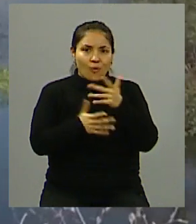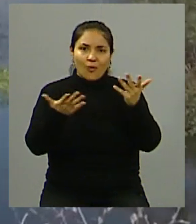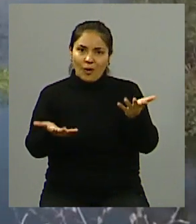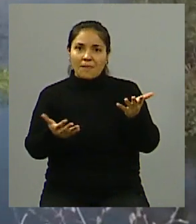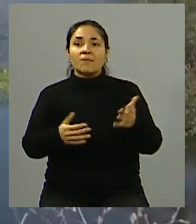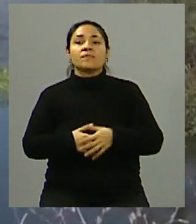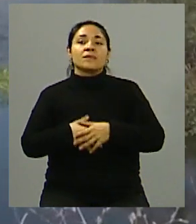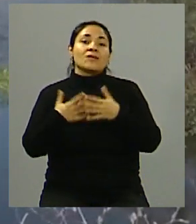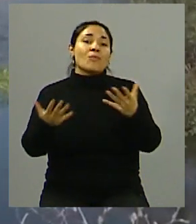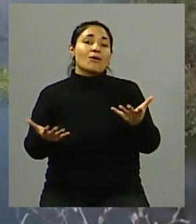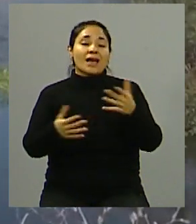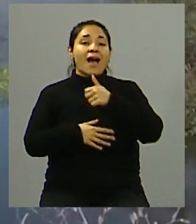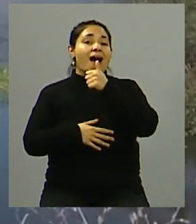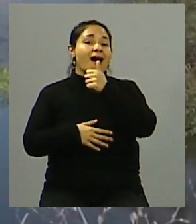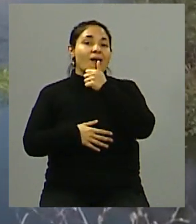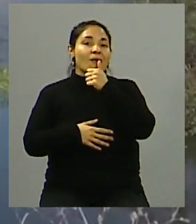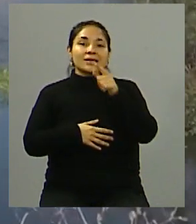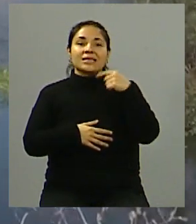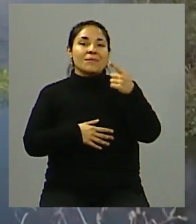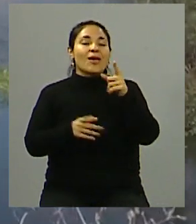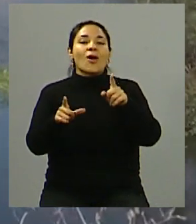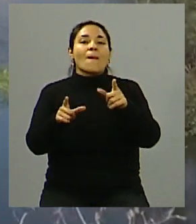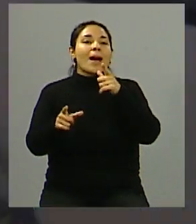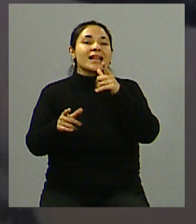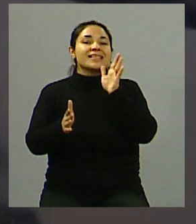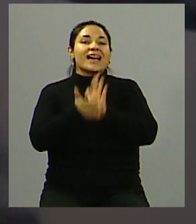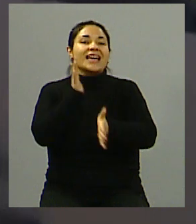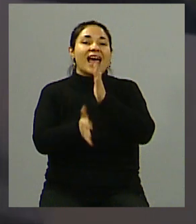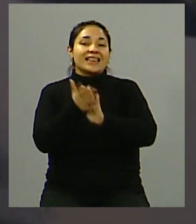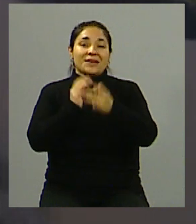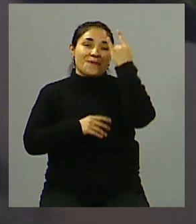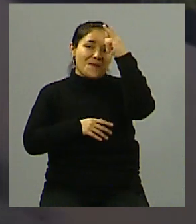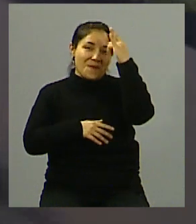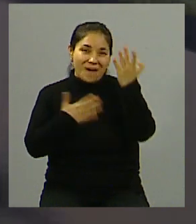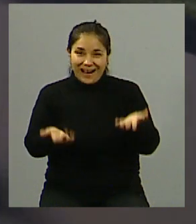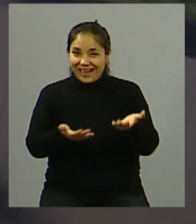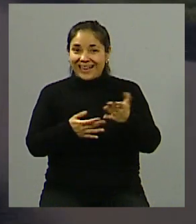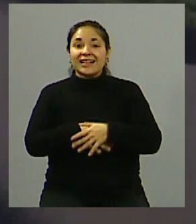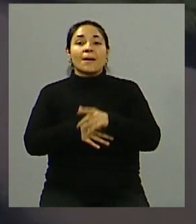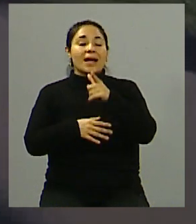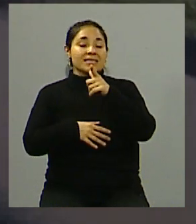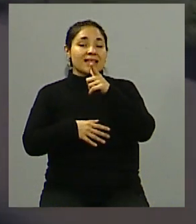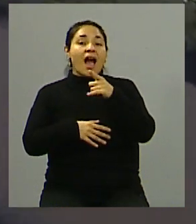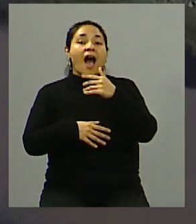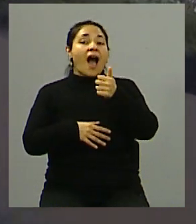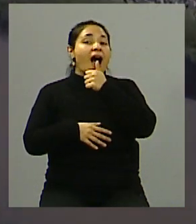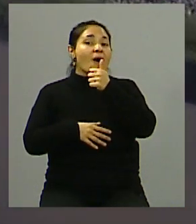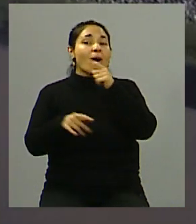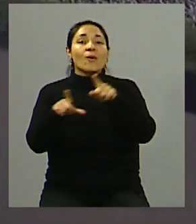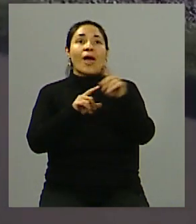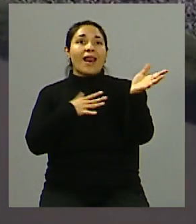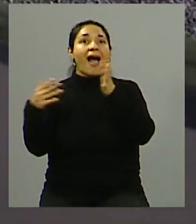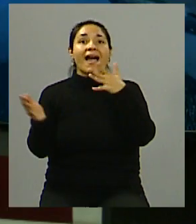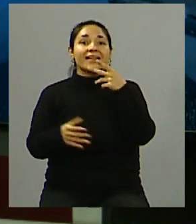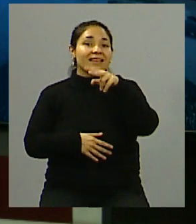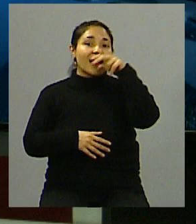esta lógica de que, bueno, el agua siempre fue prácticamente gratis en Uruguay, ¿no? El agua, esta idea de que el agua como un recurso como sufre al aire, ¿no? Sí,